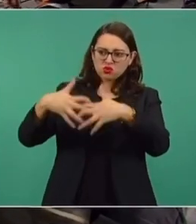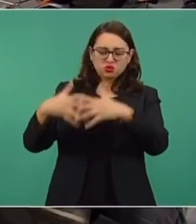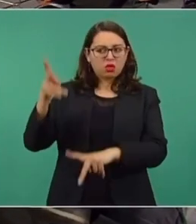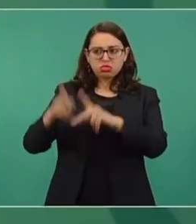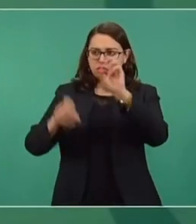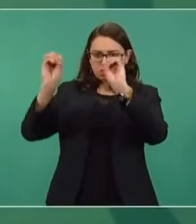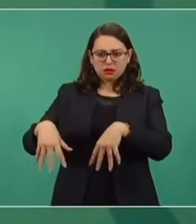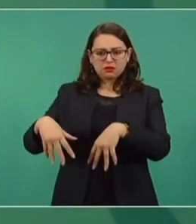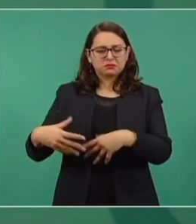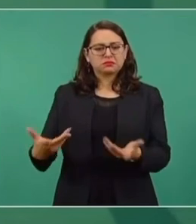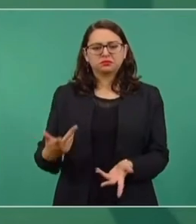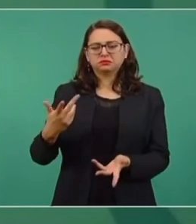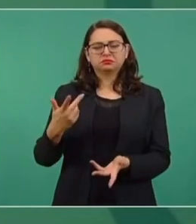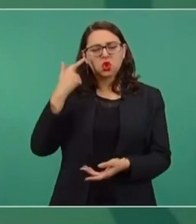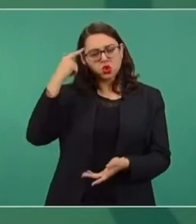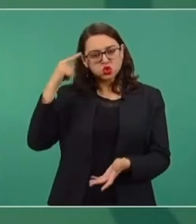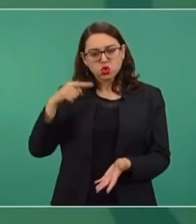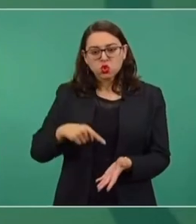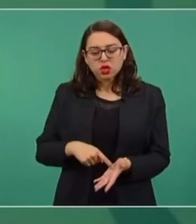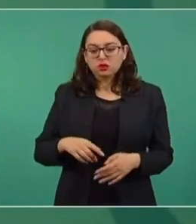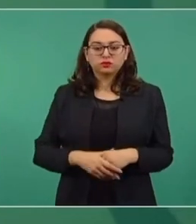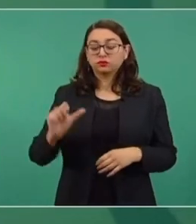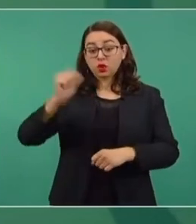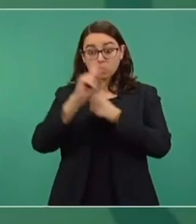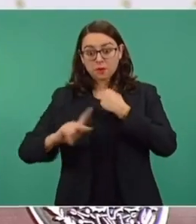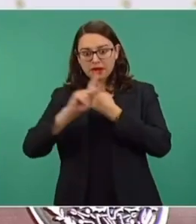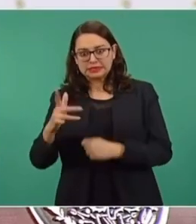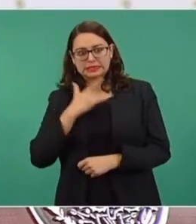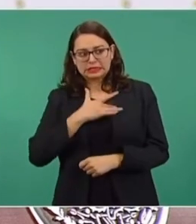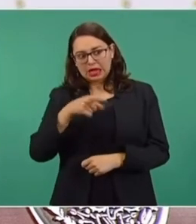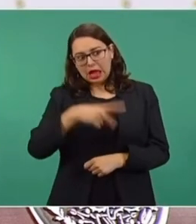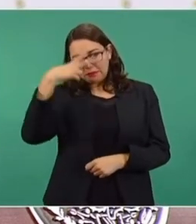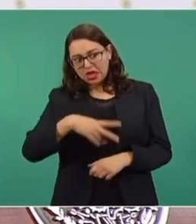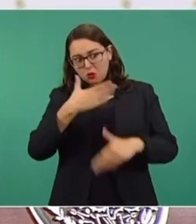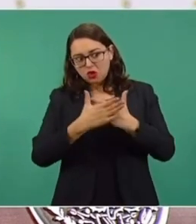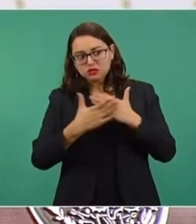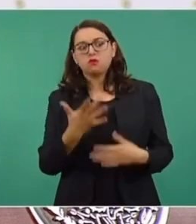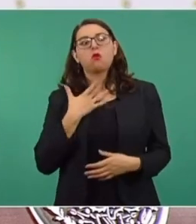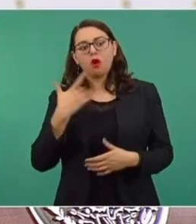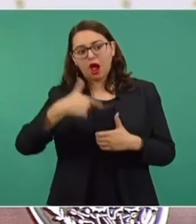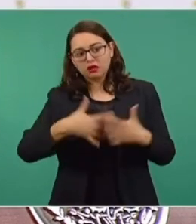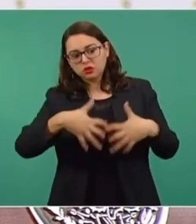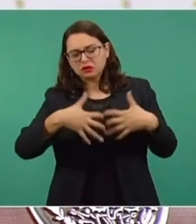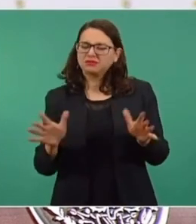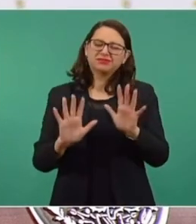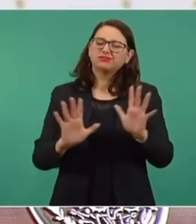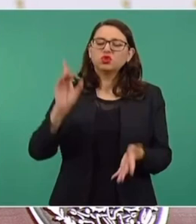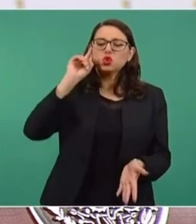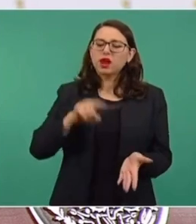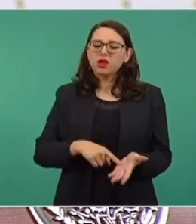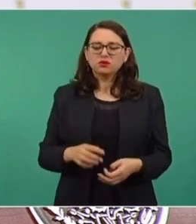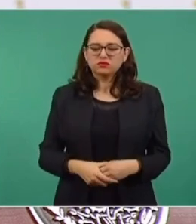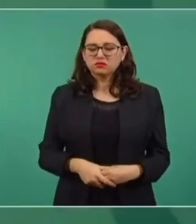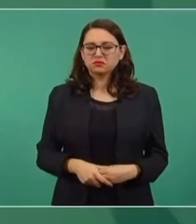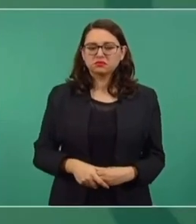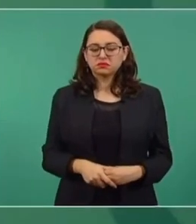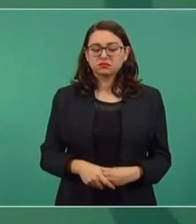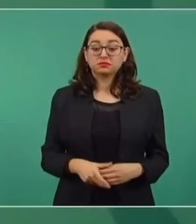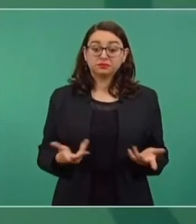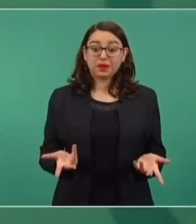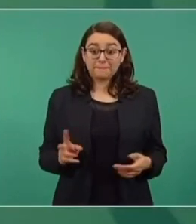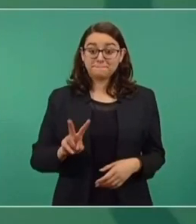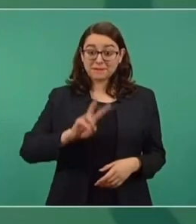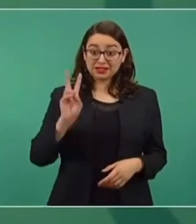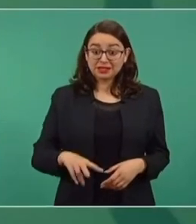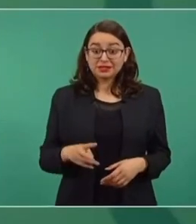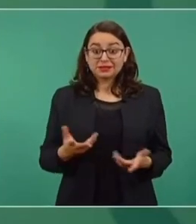en el extranjero que se produzcan las gasolinas en México. No, no, aunque no les gusta